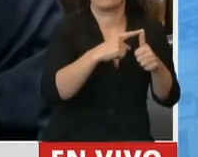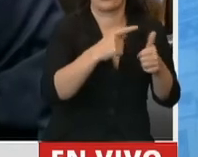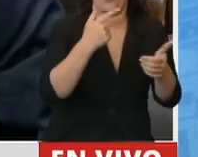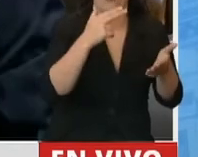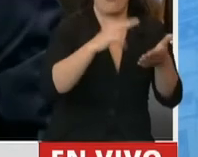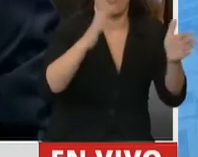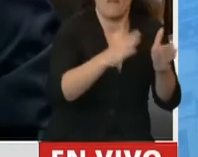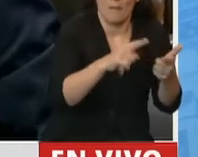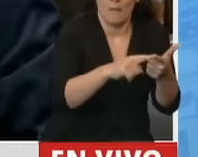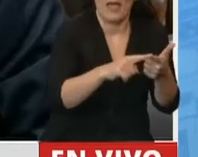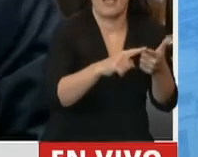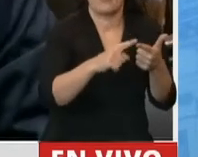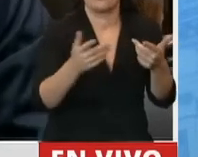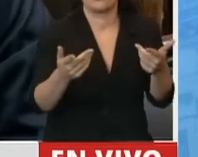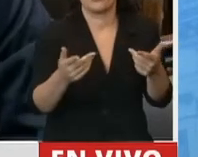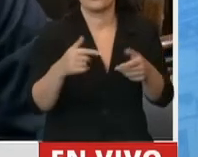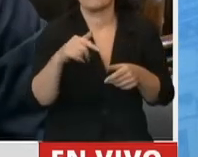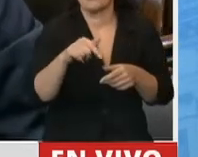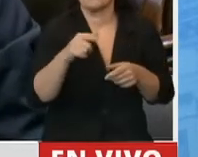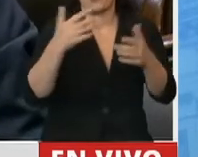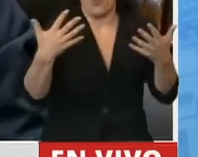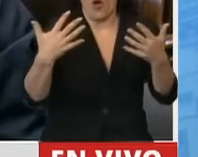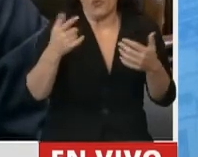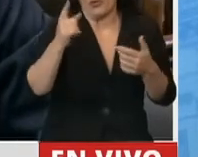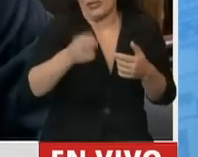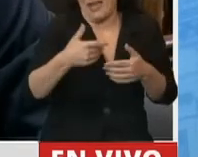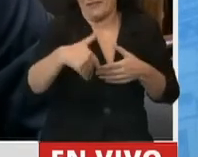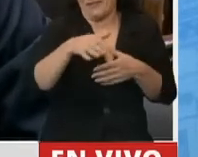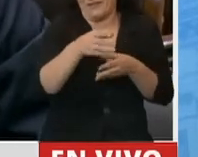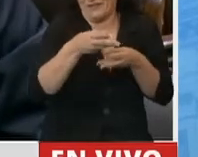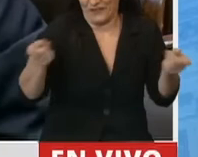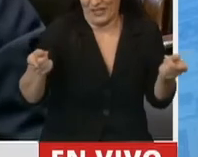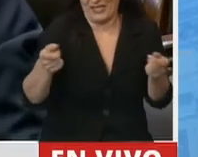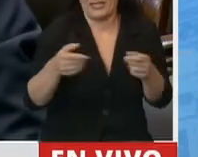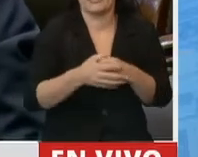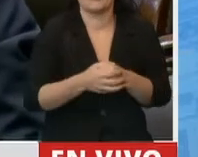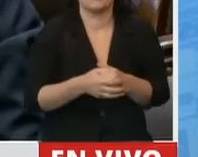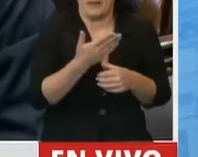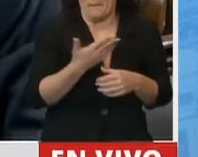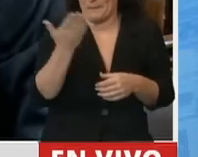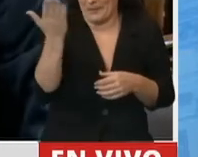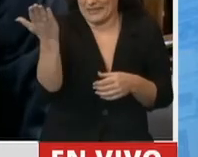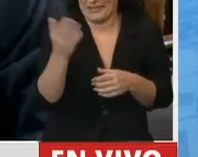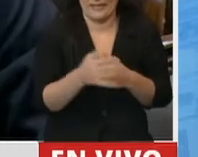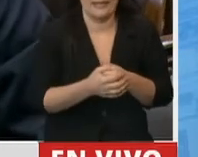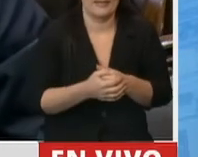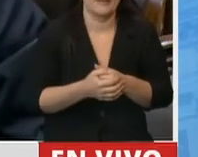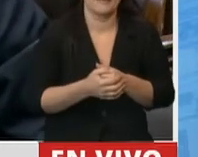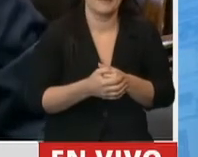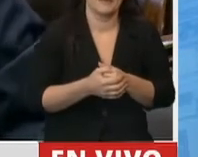Y, por supuesto, y con esto voy finalizando, señor presidente, la oportunidad